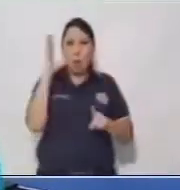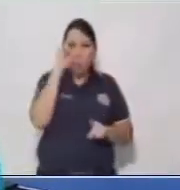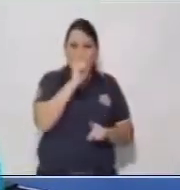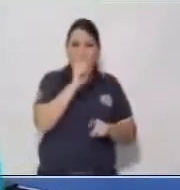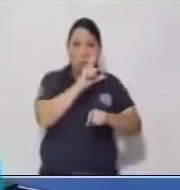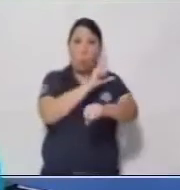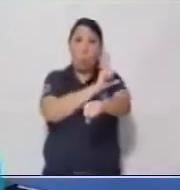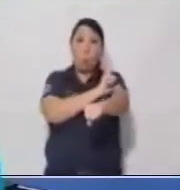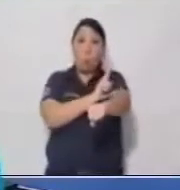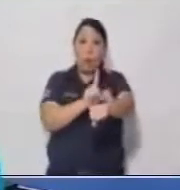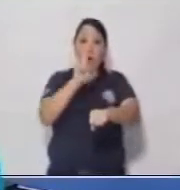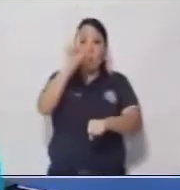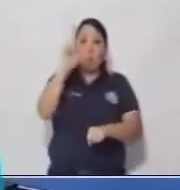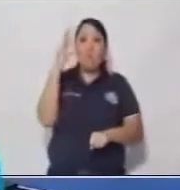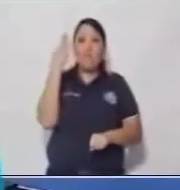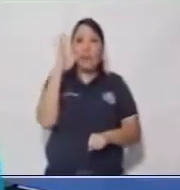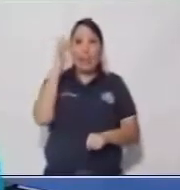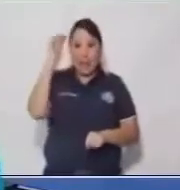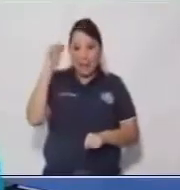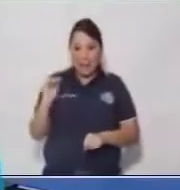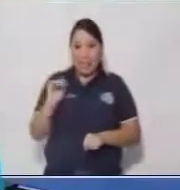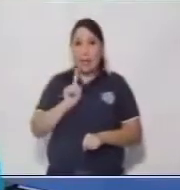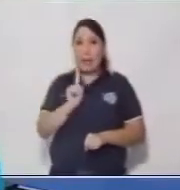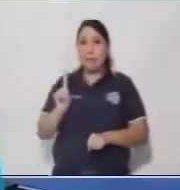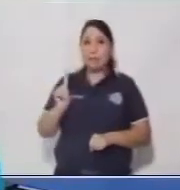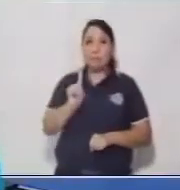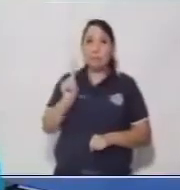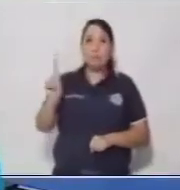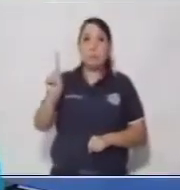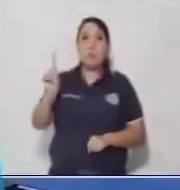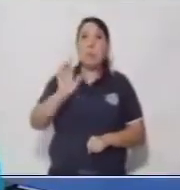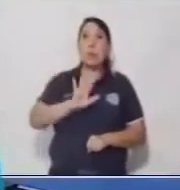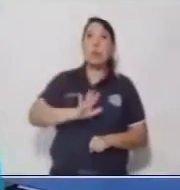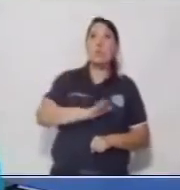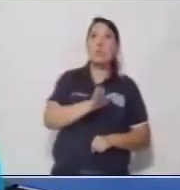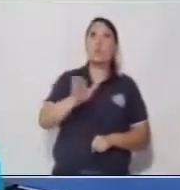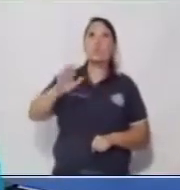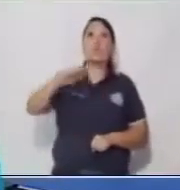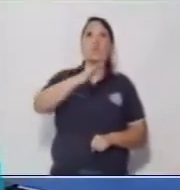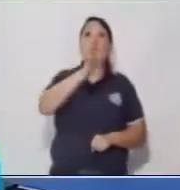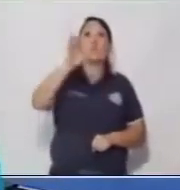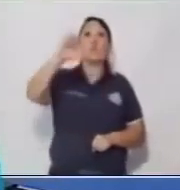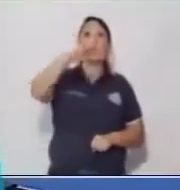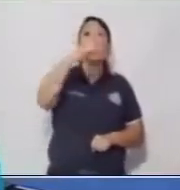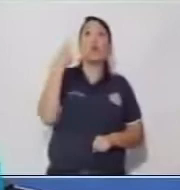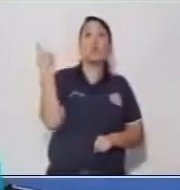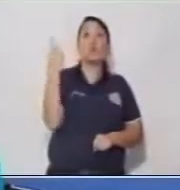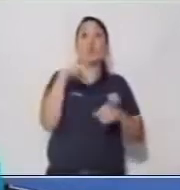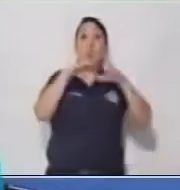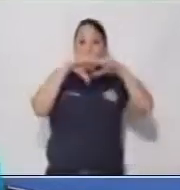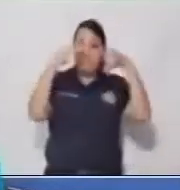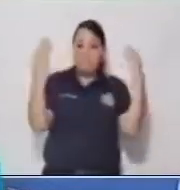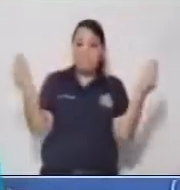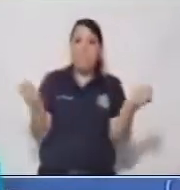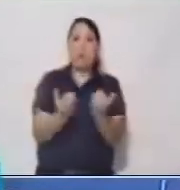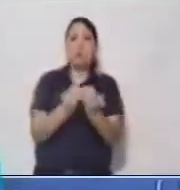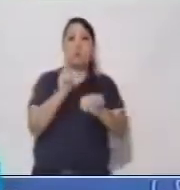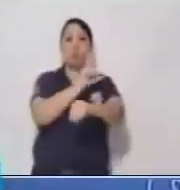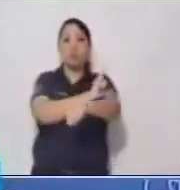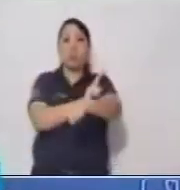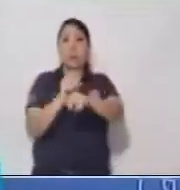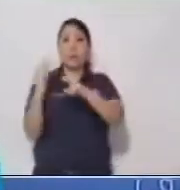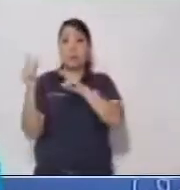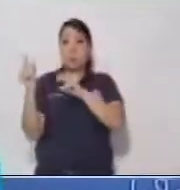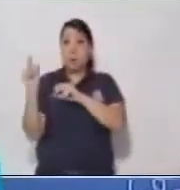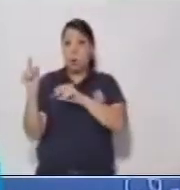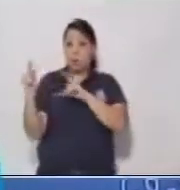cuento habla de una niña que se va por todo el país de los cuentos. Y ella conoce muchos personajes. Y